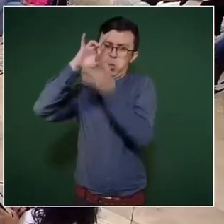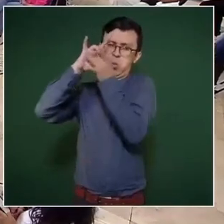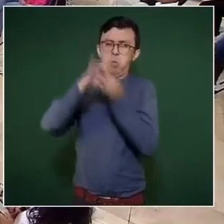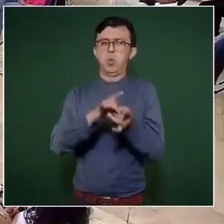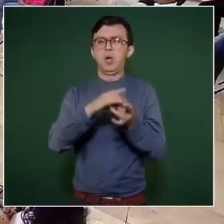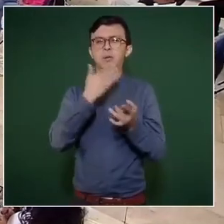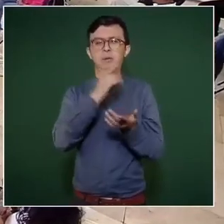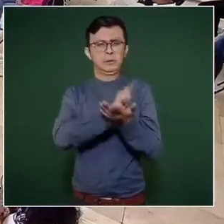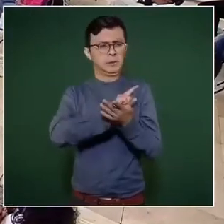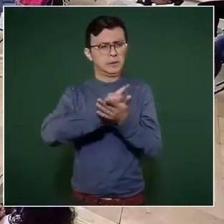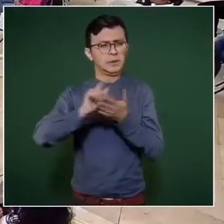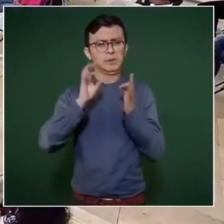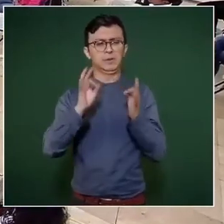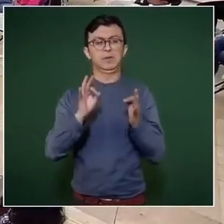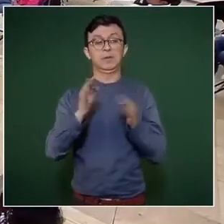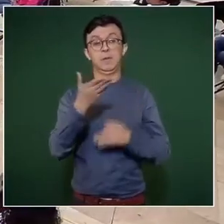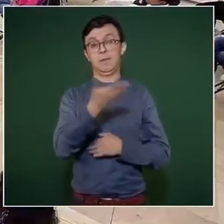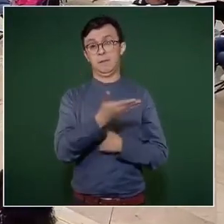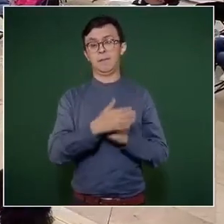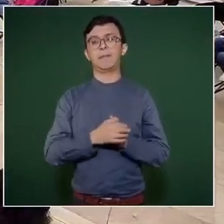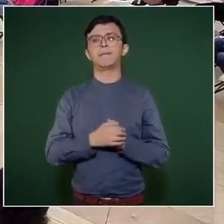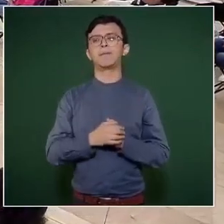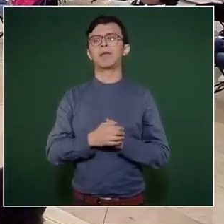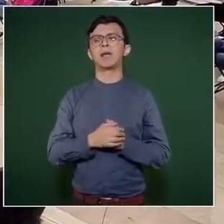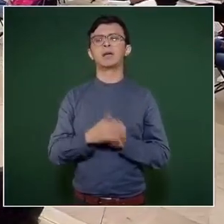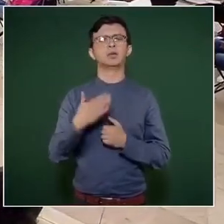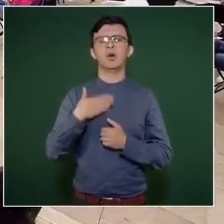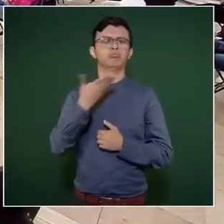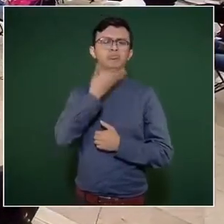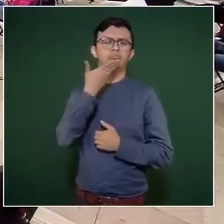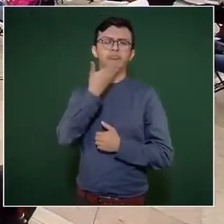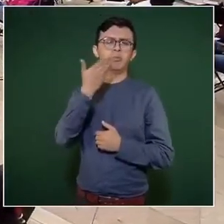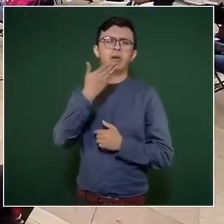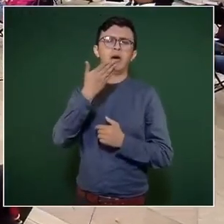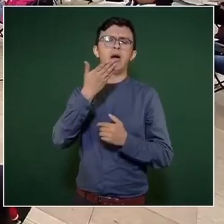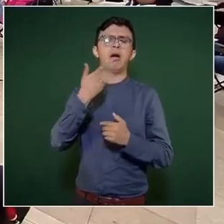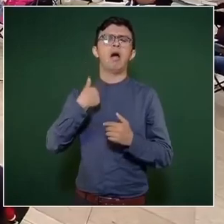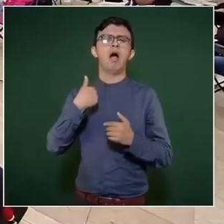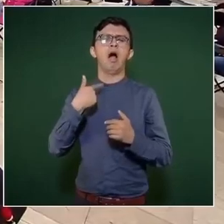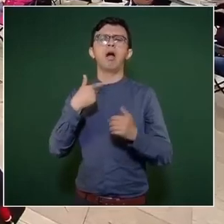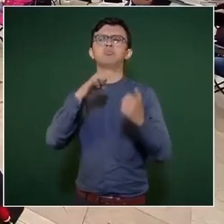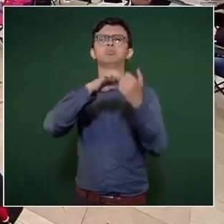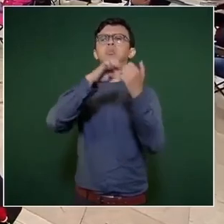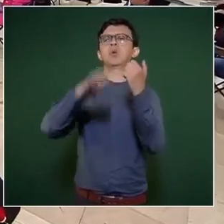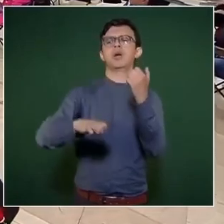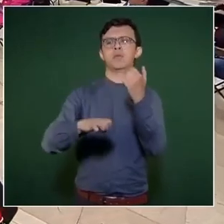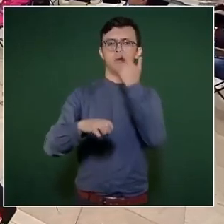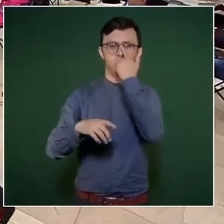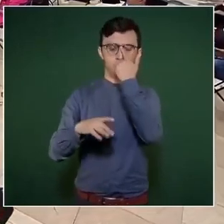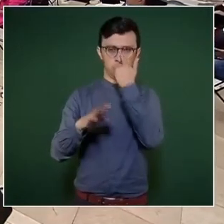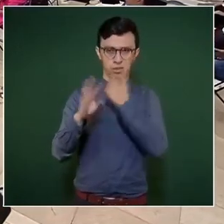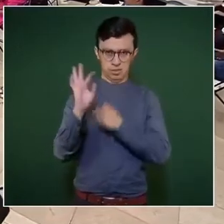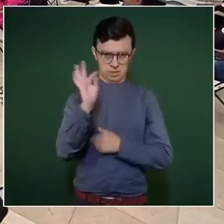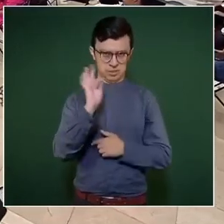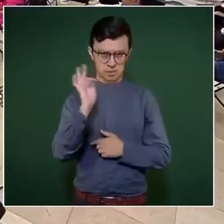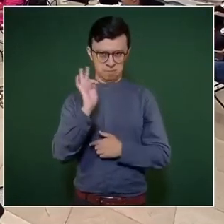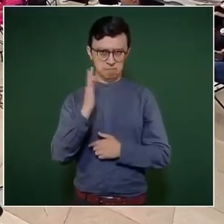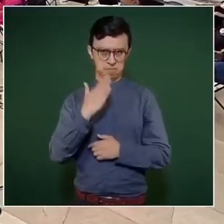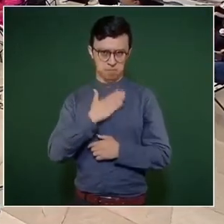Y siempre pongo el ejemplo, a ver, si no soy carpintero,